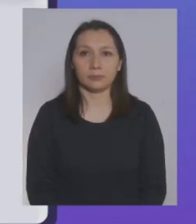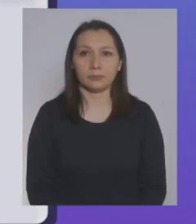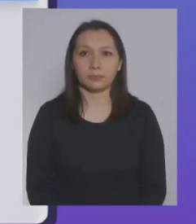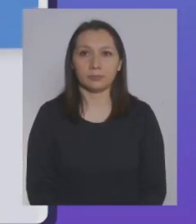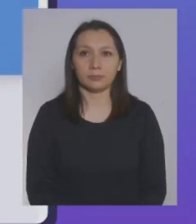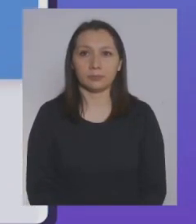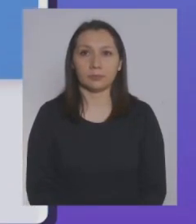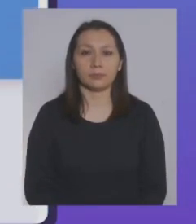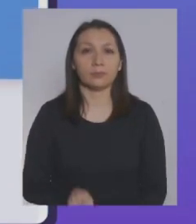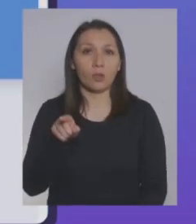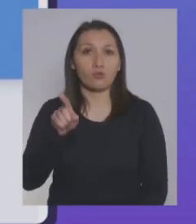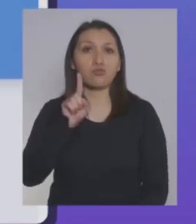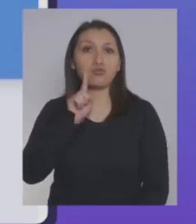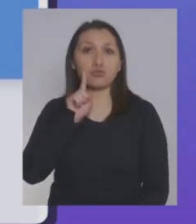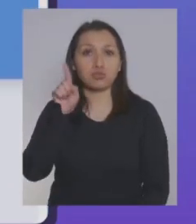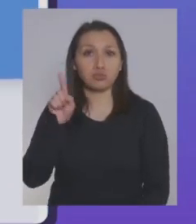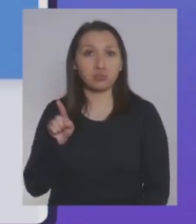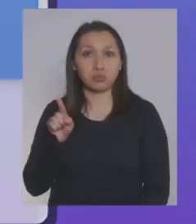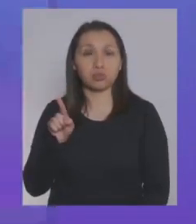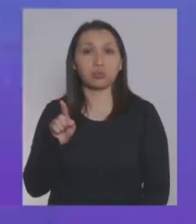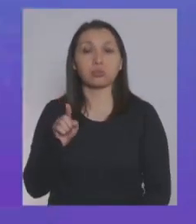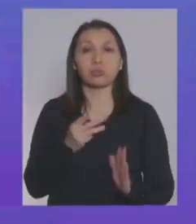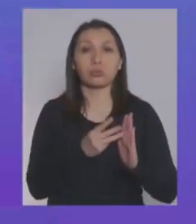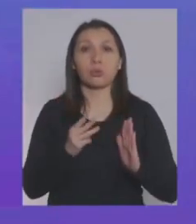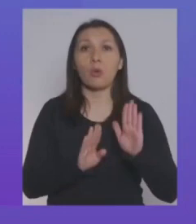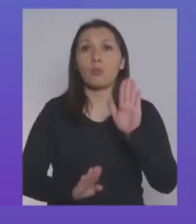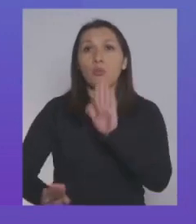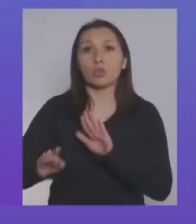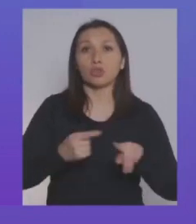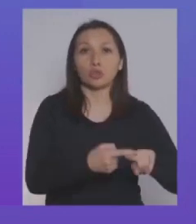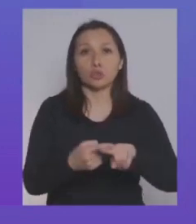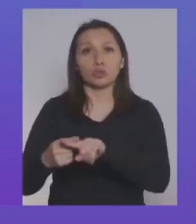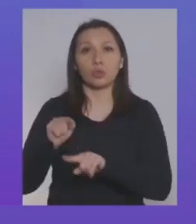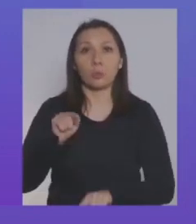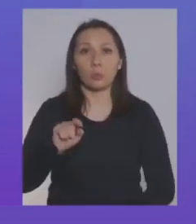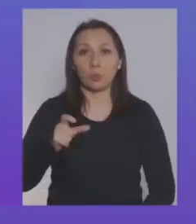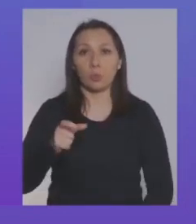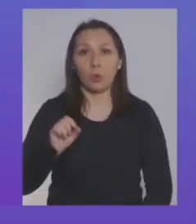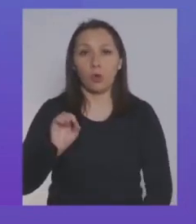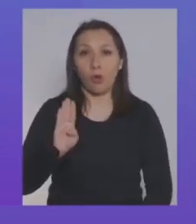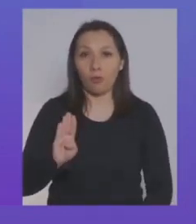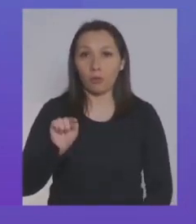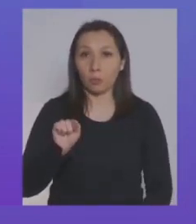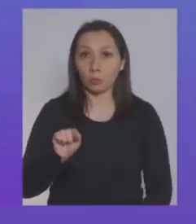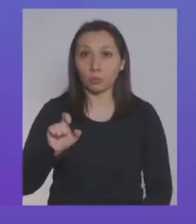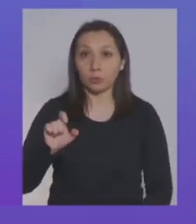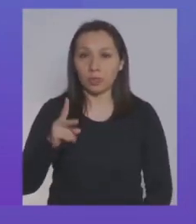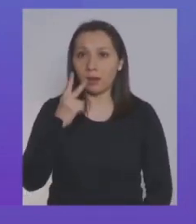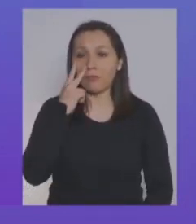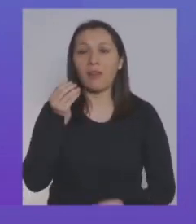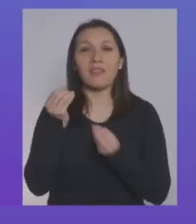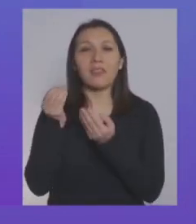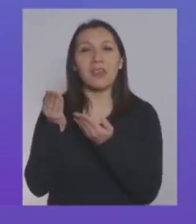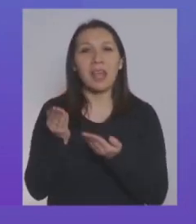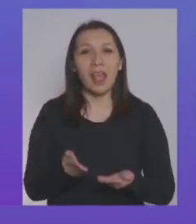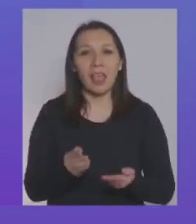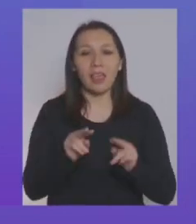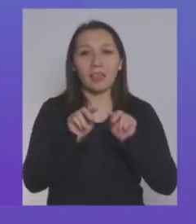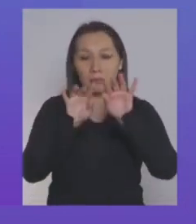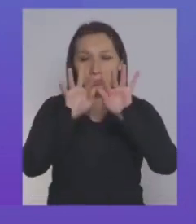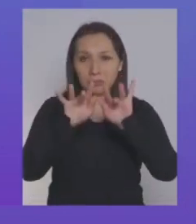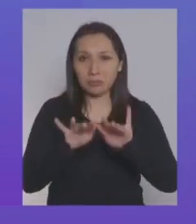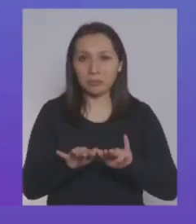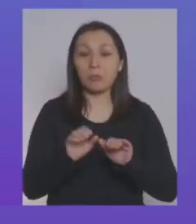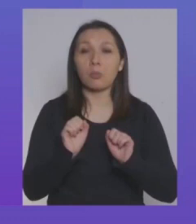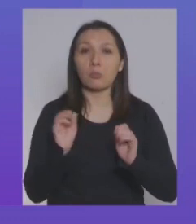Miren, ahí está la página proteccionsocial.gov.cl. Como ustedes pueden ver, se da la bienvenida a la red, uno